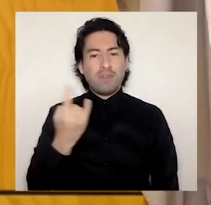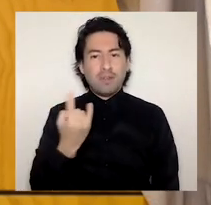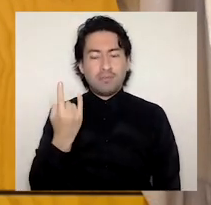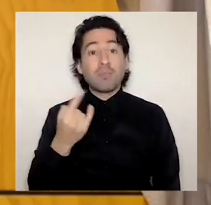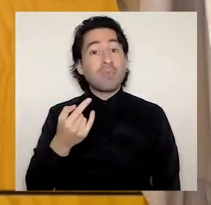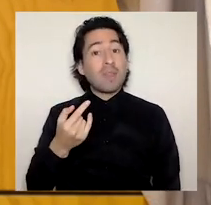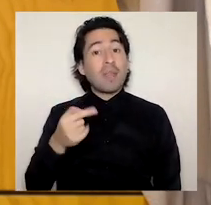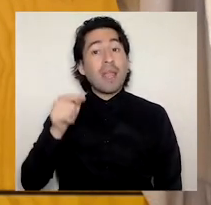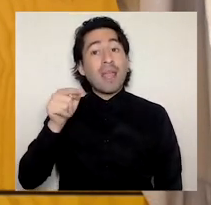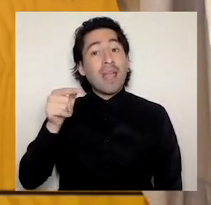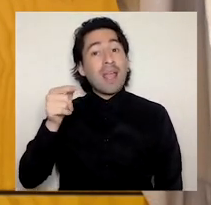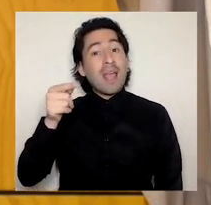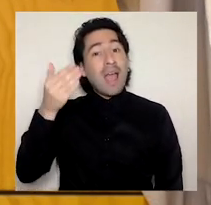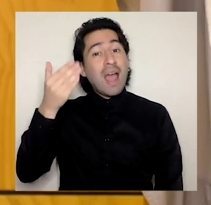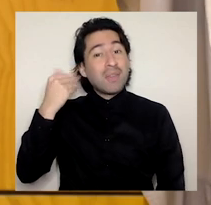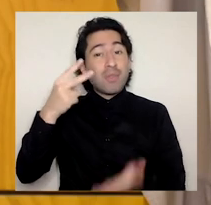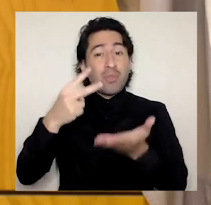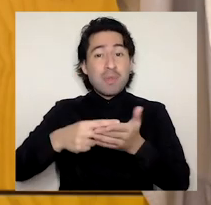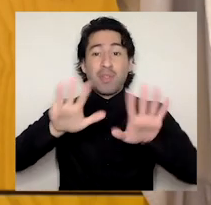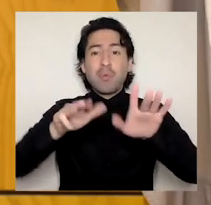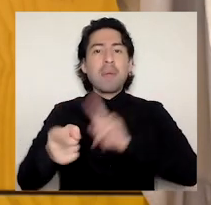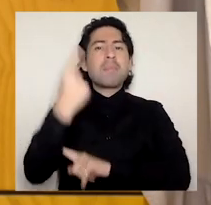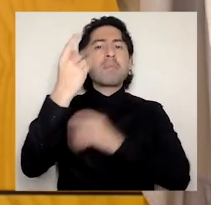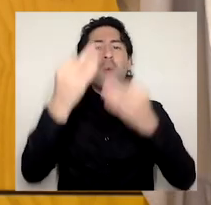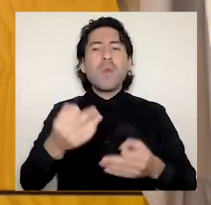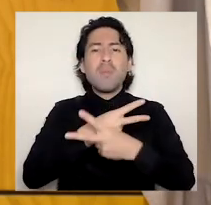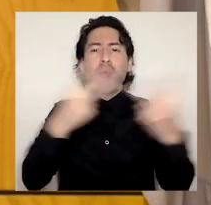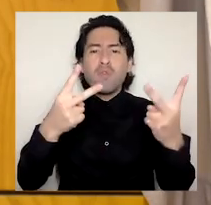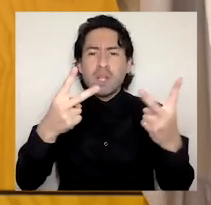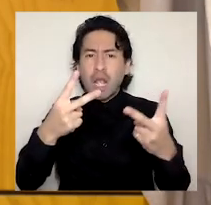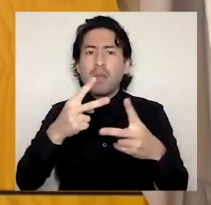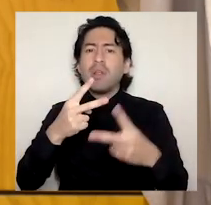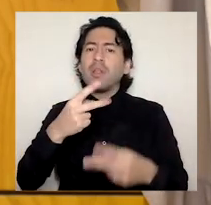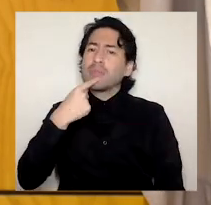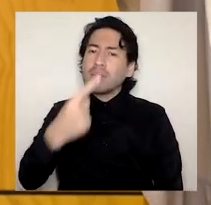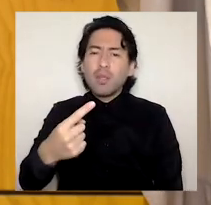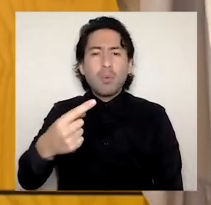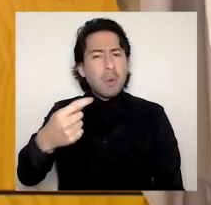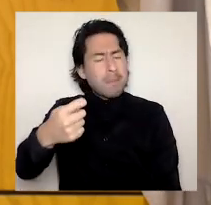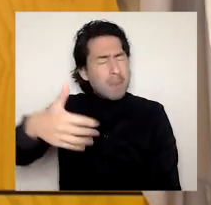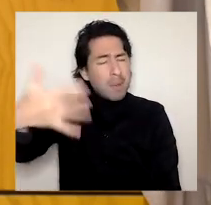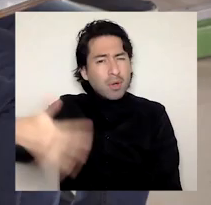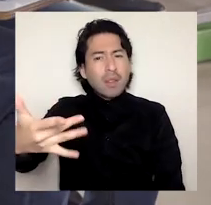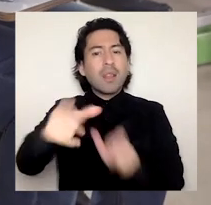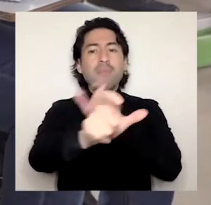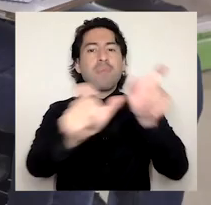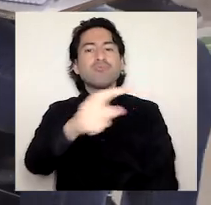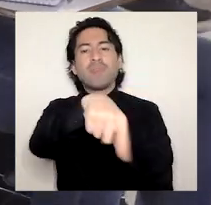dijimos que nuestro mayor tesoro está formado por las personas que constituyen la Universidad del BioBio.